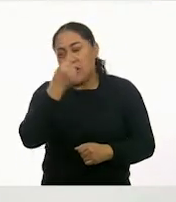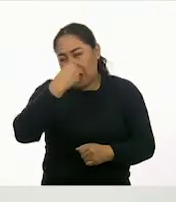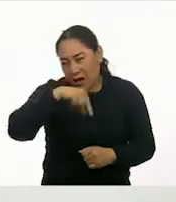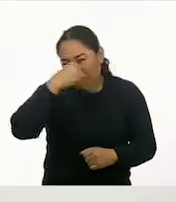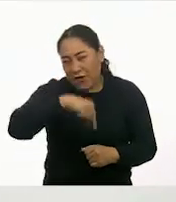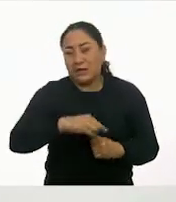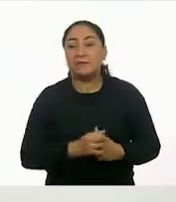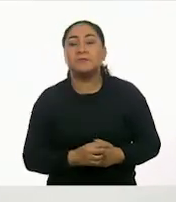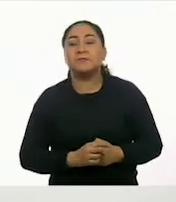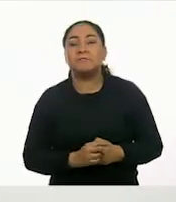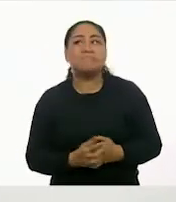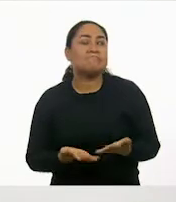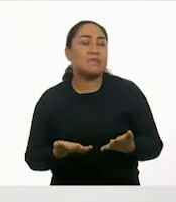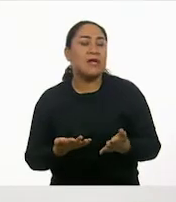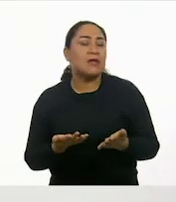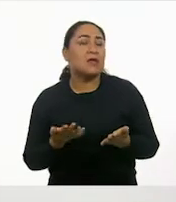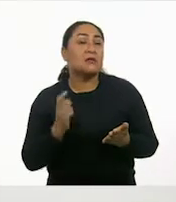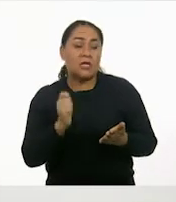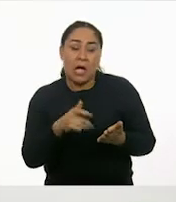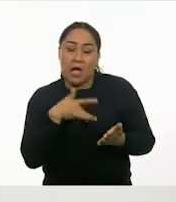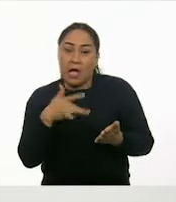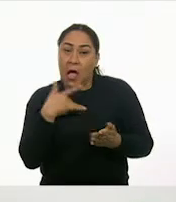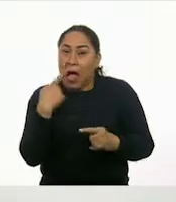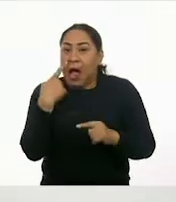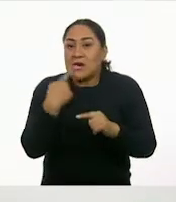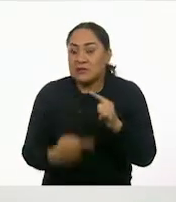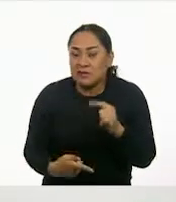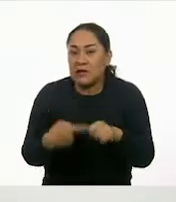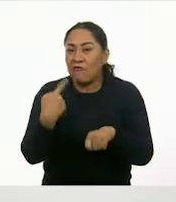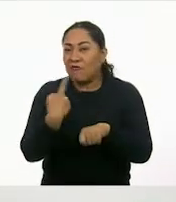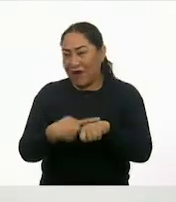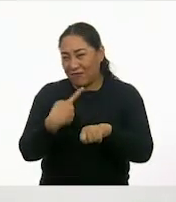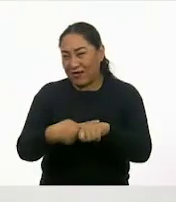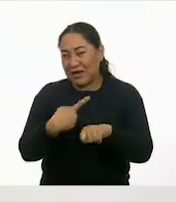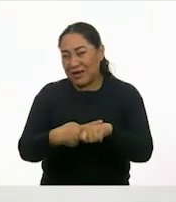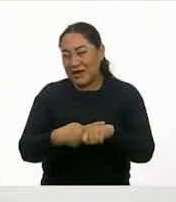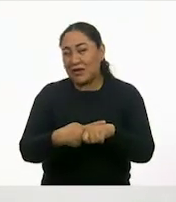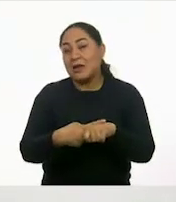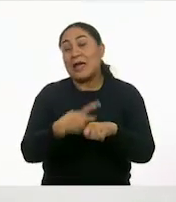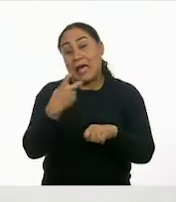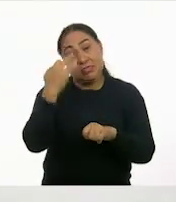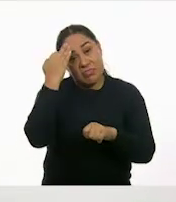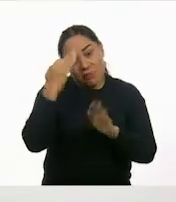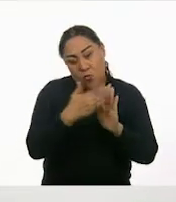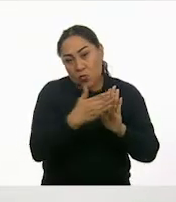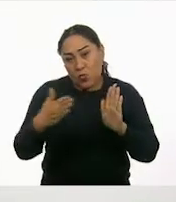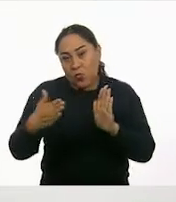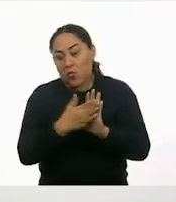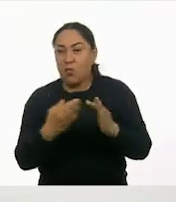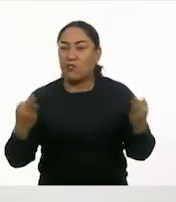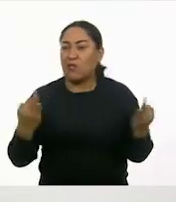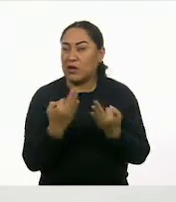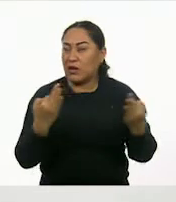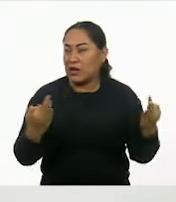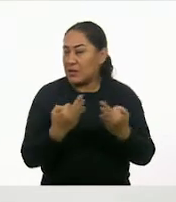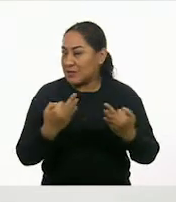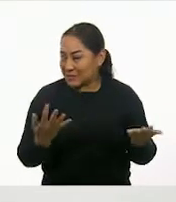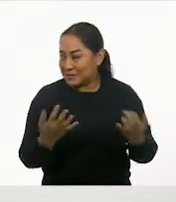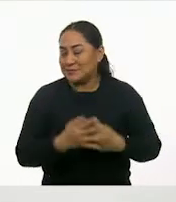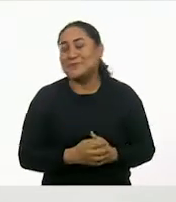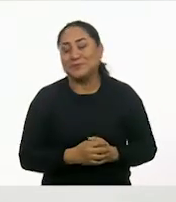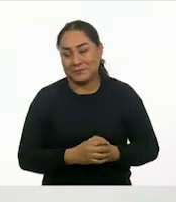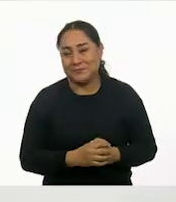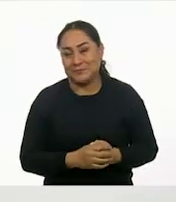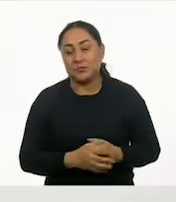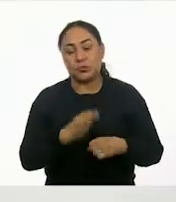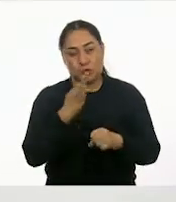Durante, ¿cómo prevenir enfermedades durante el invierno? Ok. Ahora